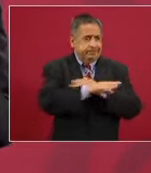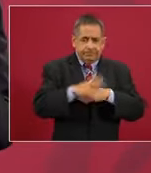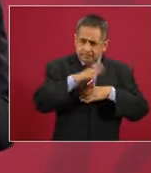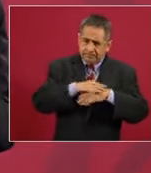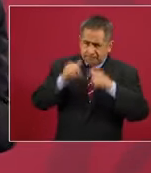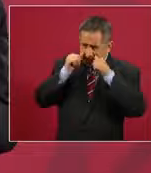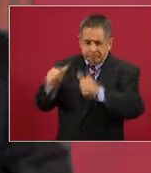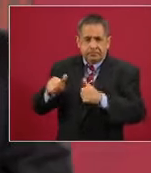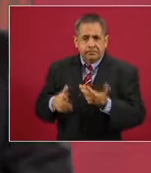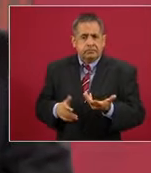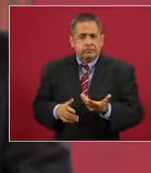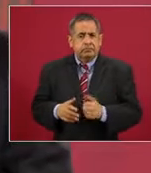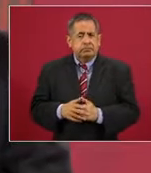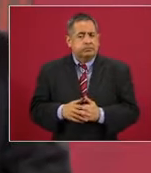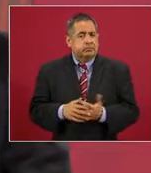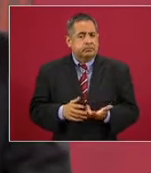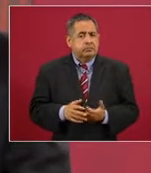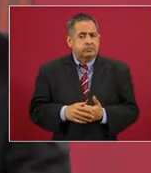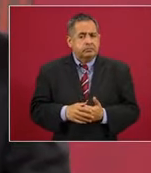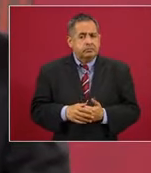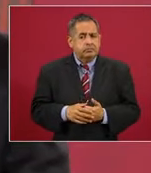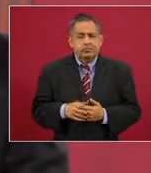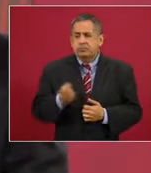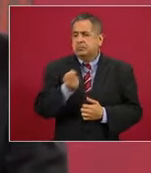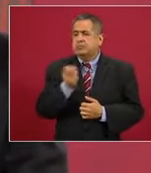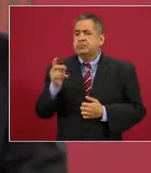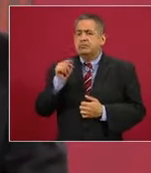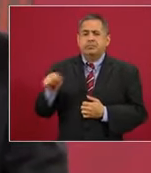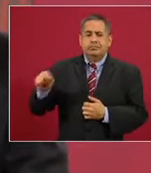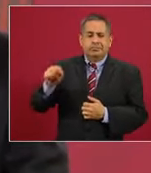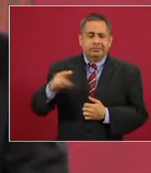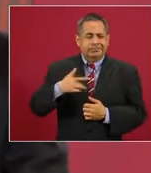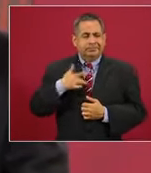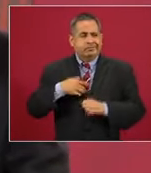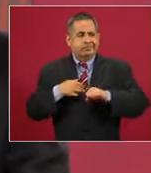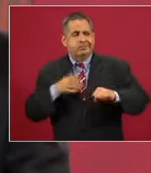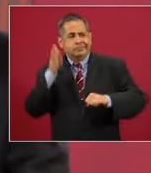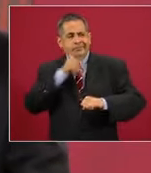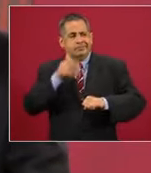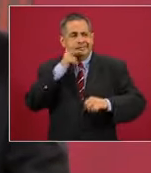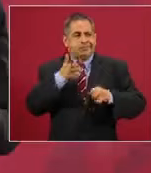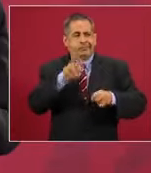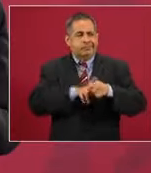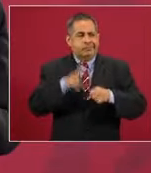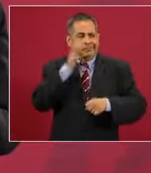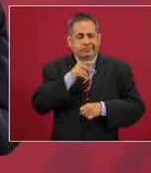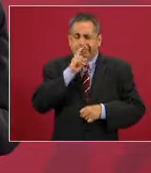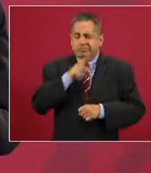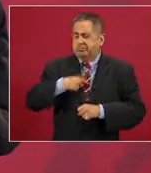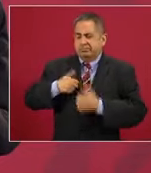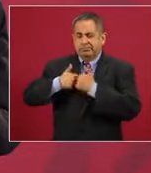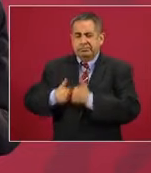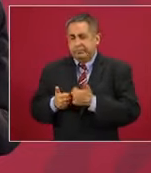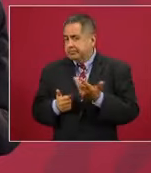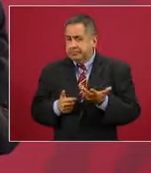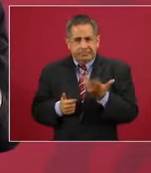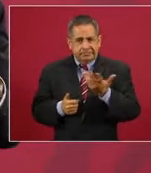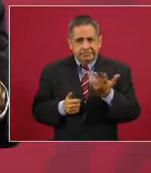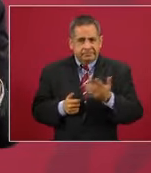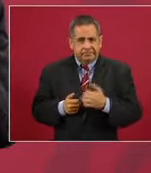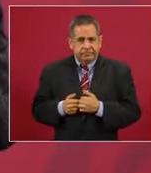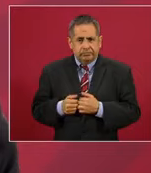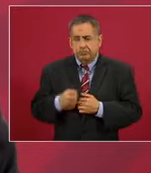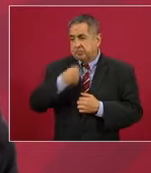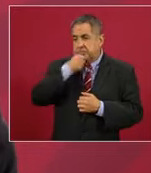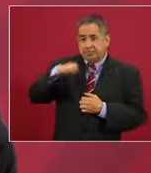porque hay cierta resistencia en